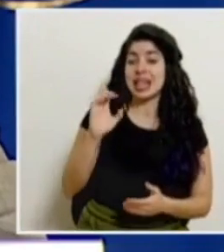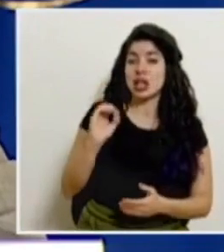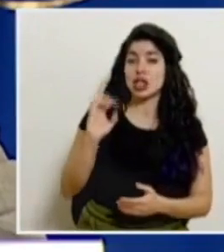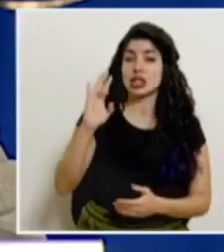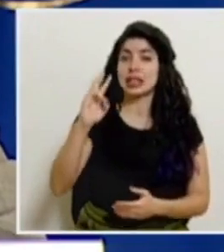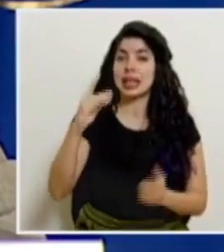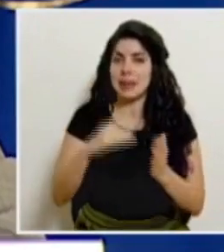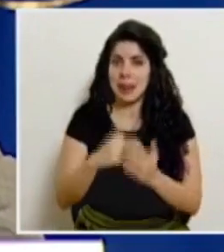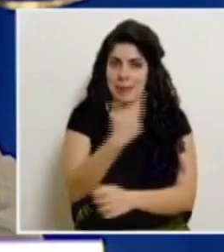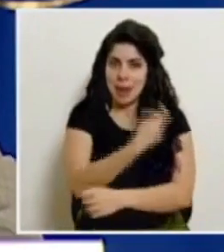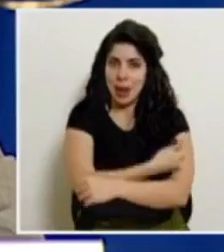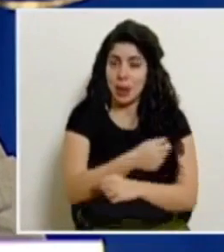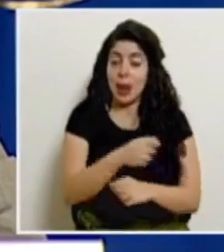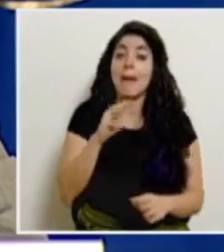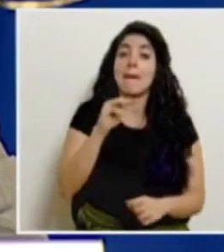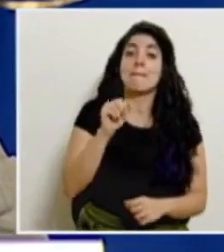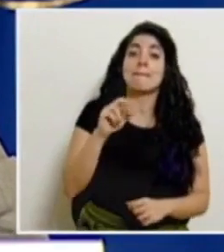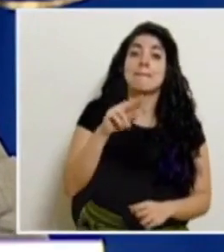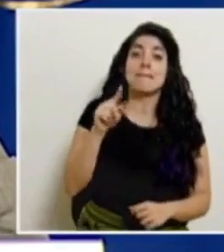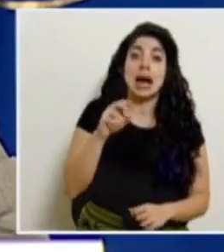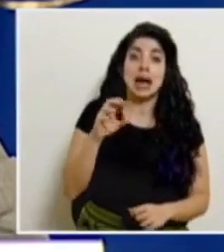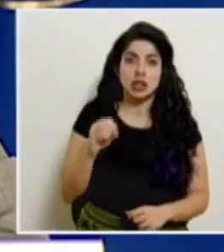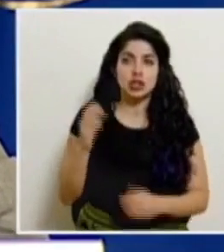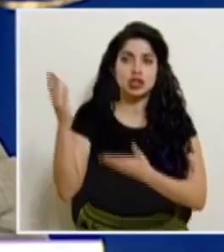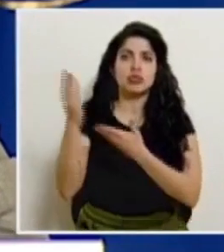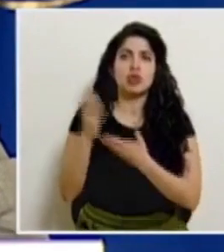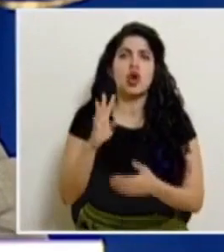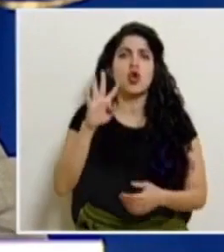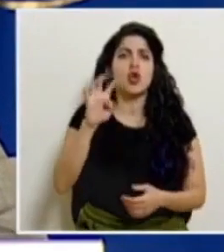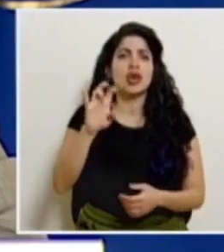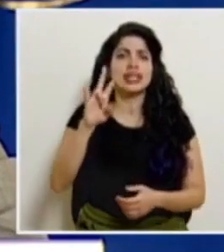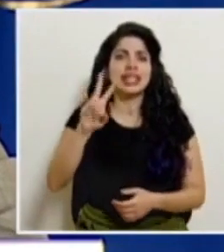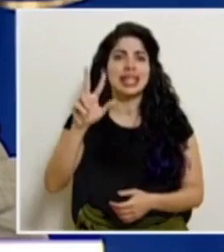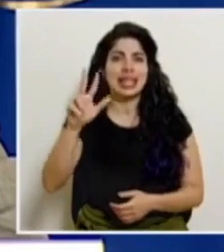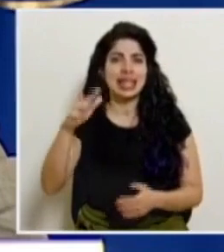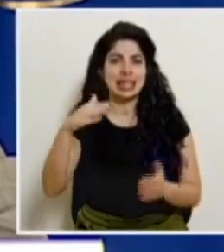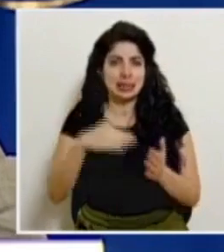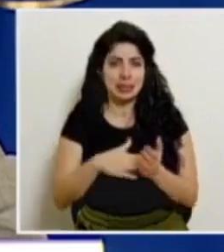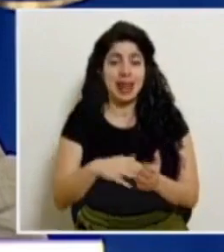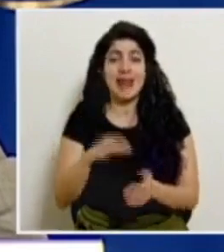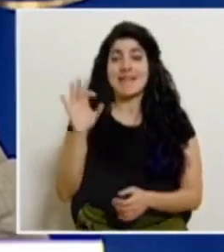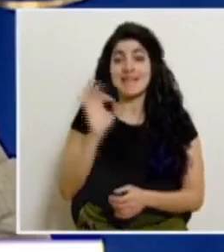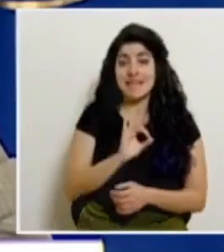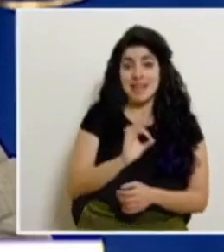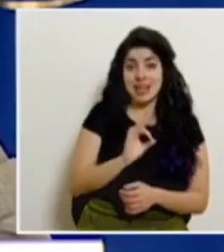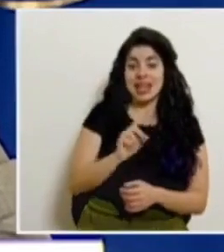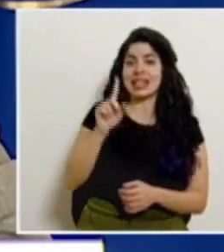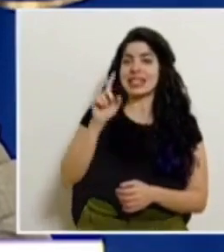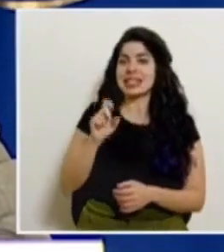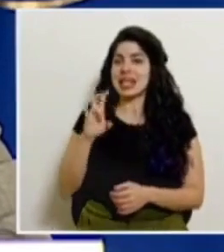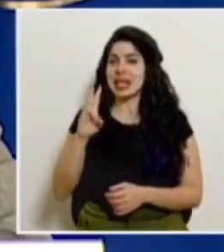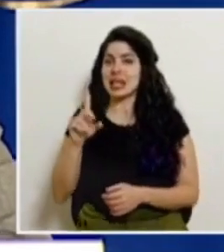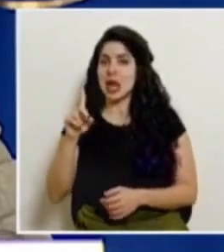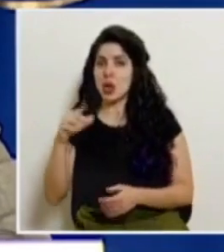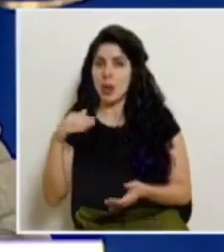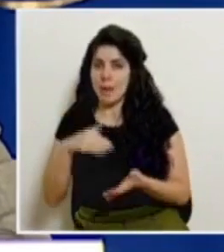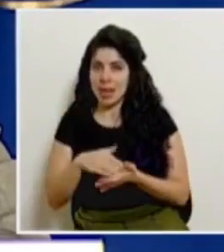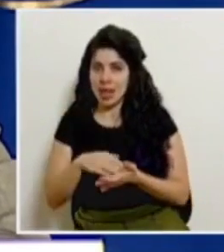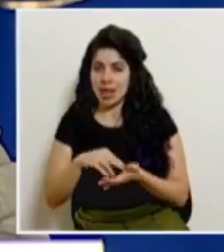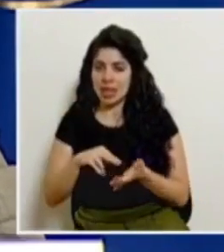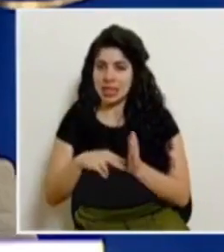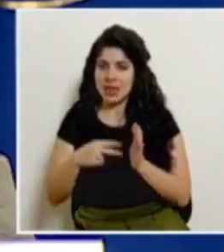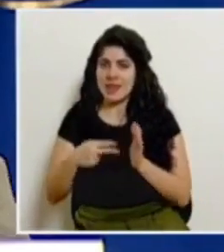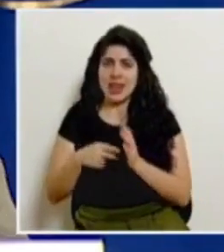vacunas, mientras que en marzo habíamos recibido 473 mil y en febrero 171 mil. Esto